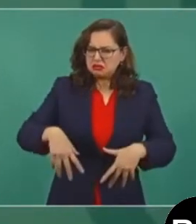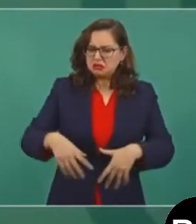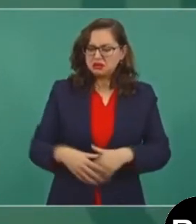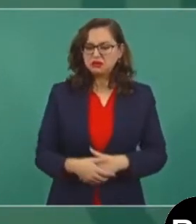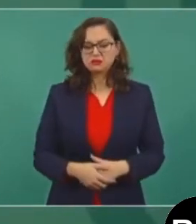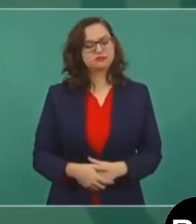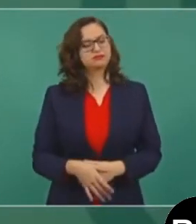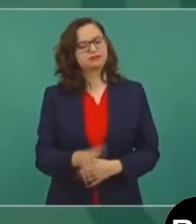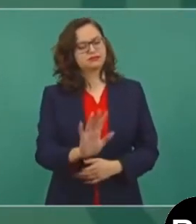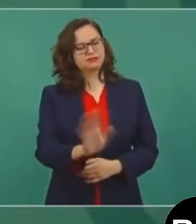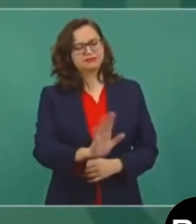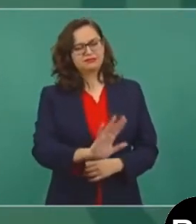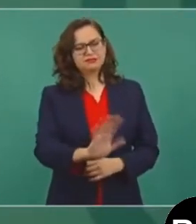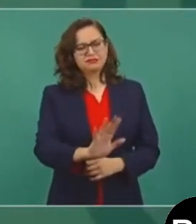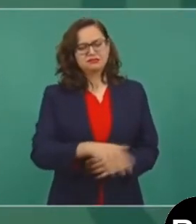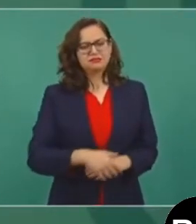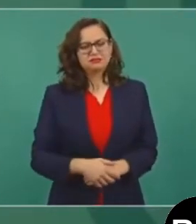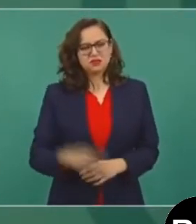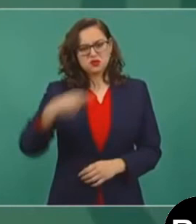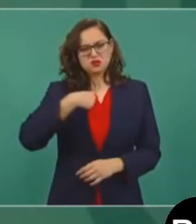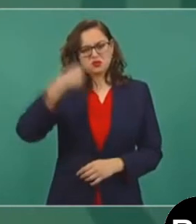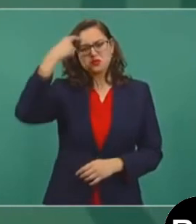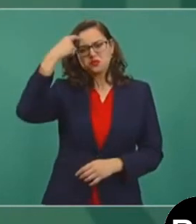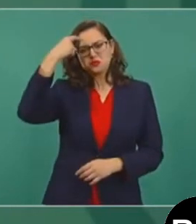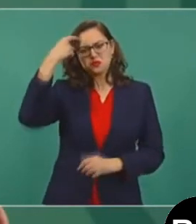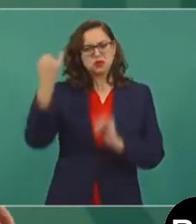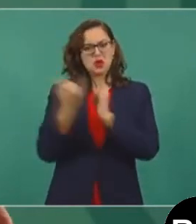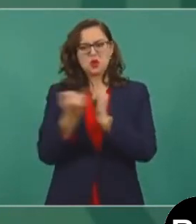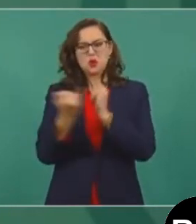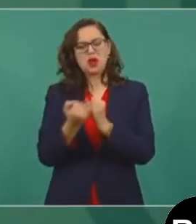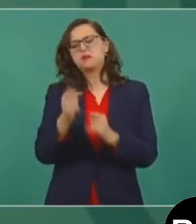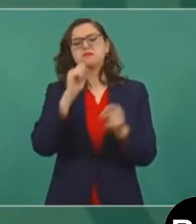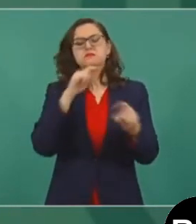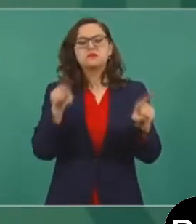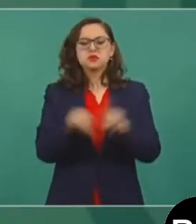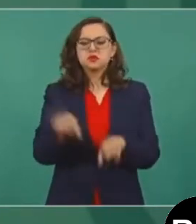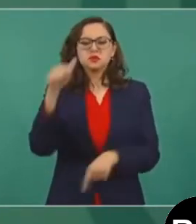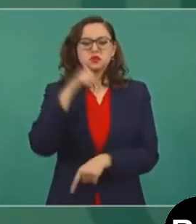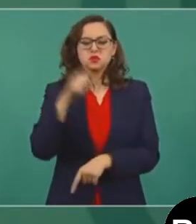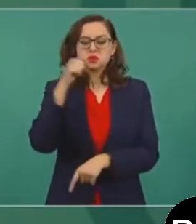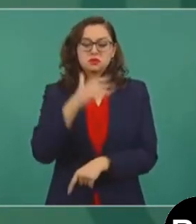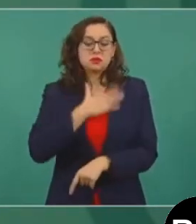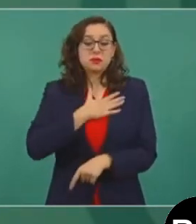una característica,